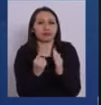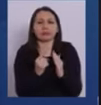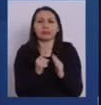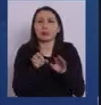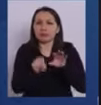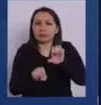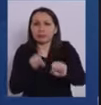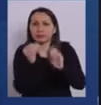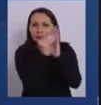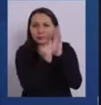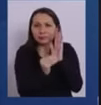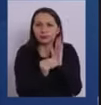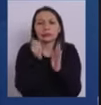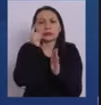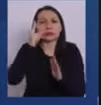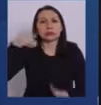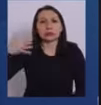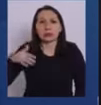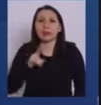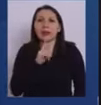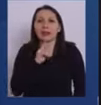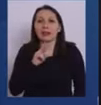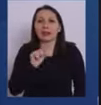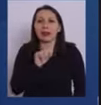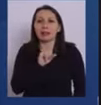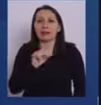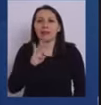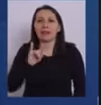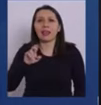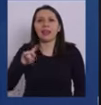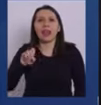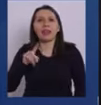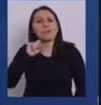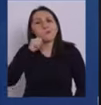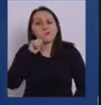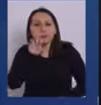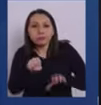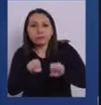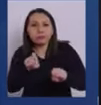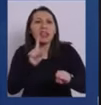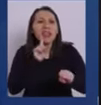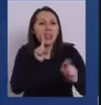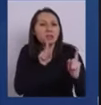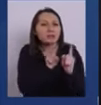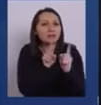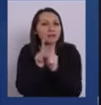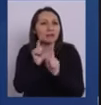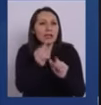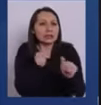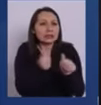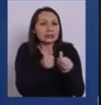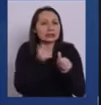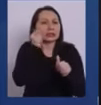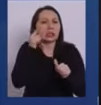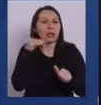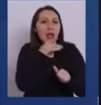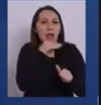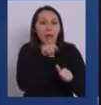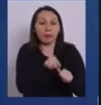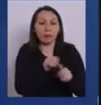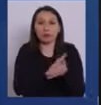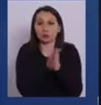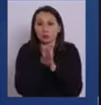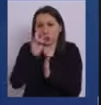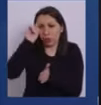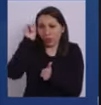es uno de los elementos fundamentales para poder identificar principalmente a los contactos estrechos precozmente. Por lo tanto, todas